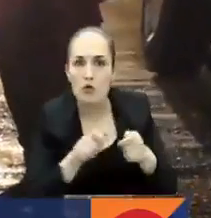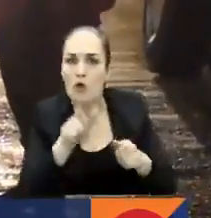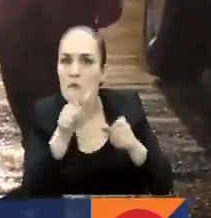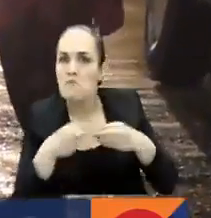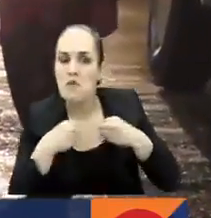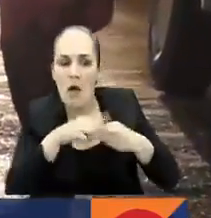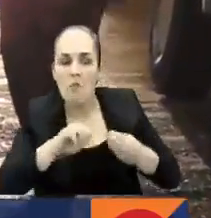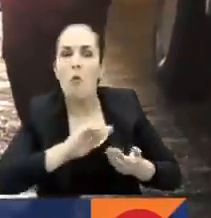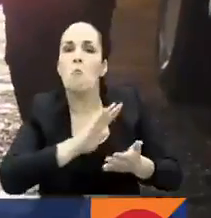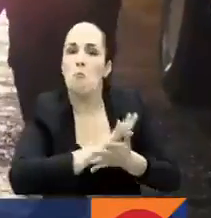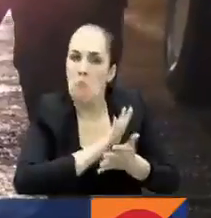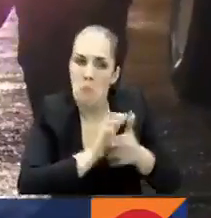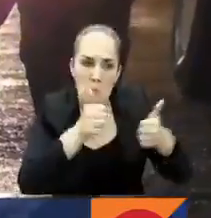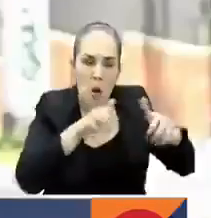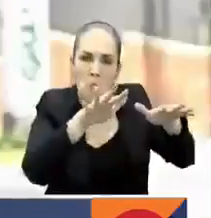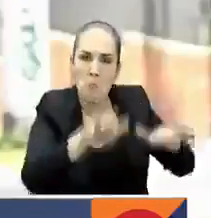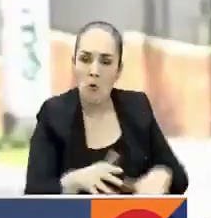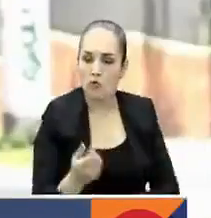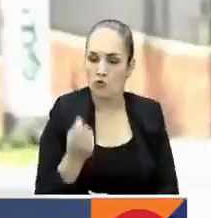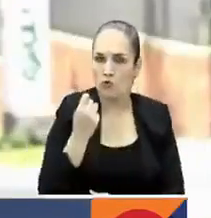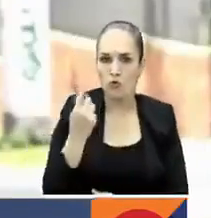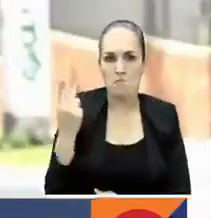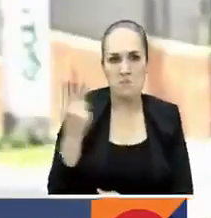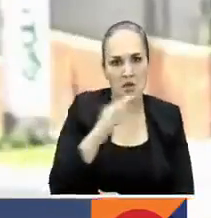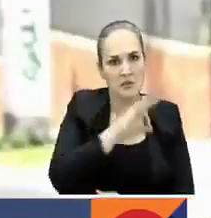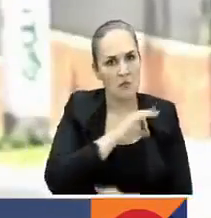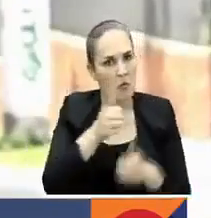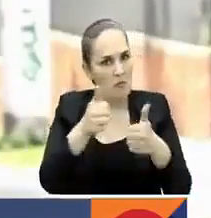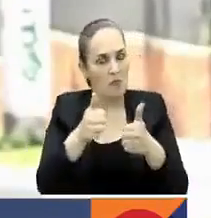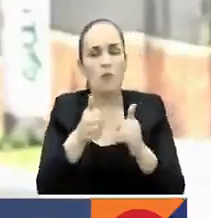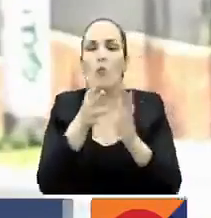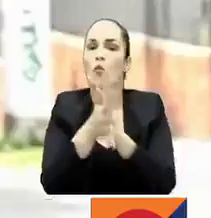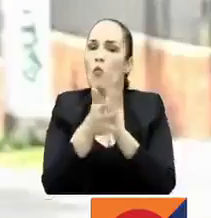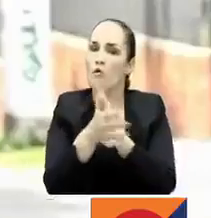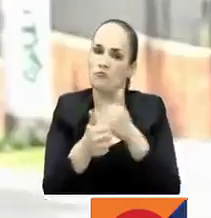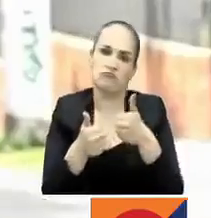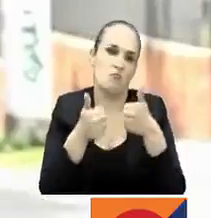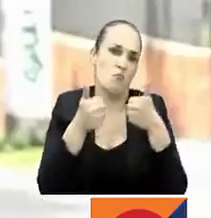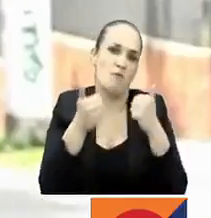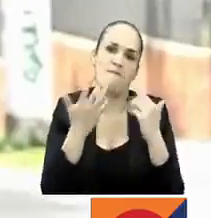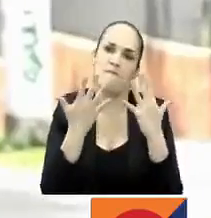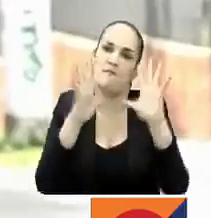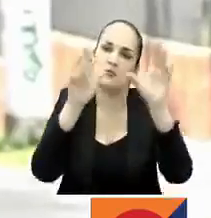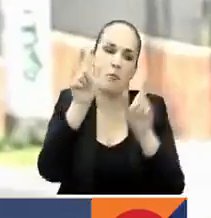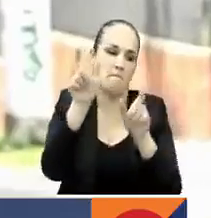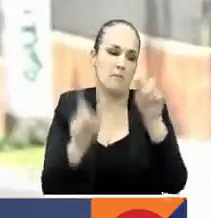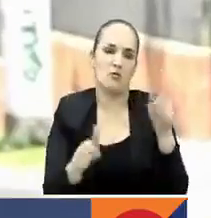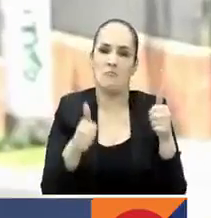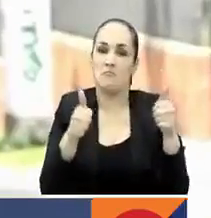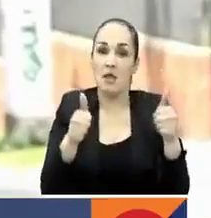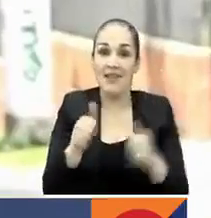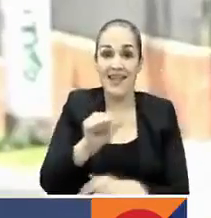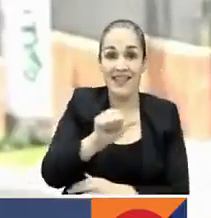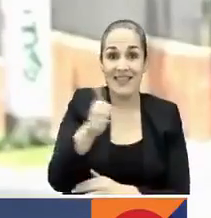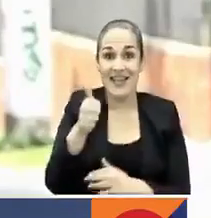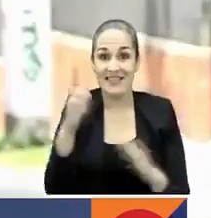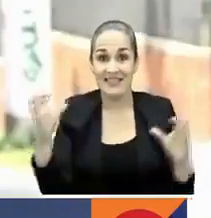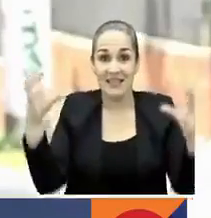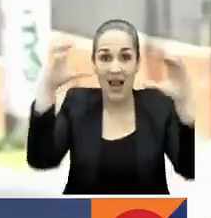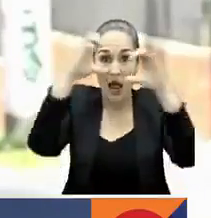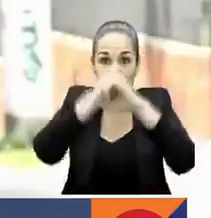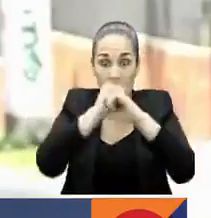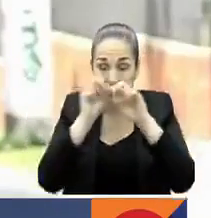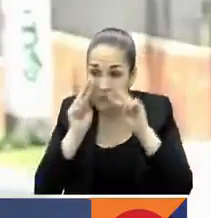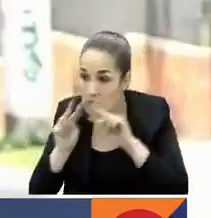y cédula en los días viernes y sábado. Hay que destacar que hay un muy buen comportamiento ciudadano. A las 10 de la noche empezamos a ver cómo